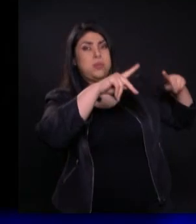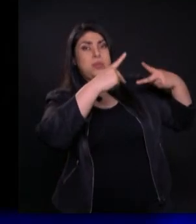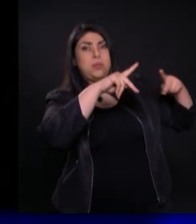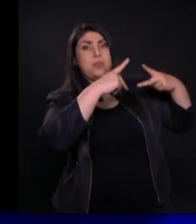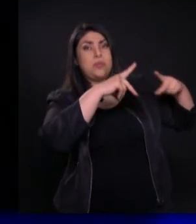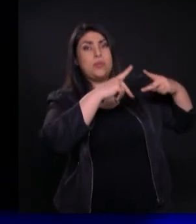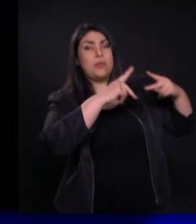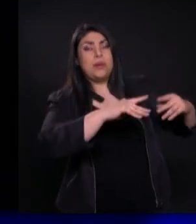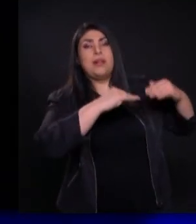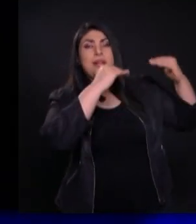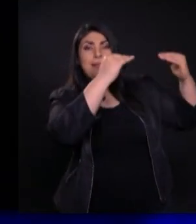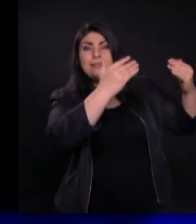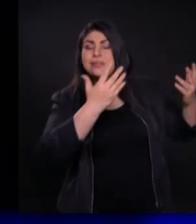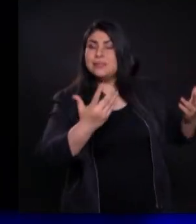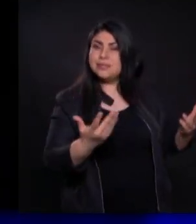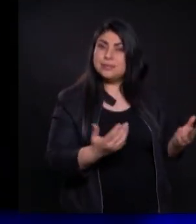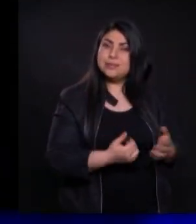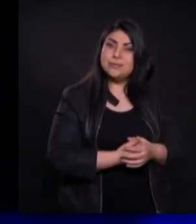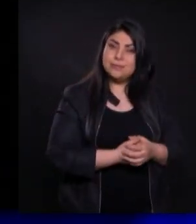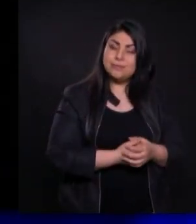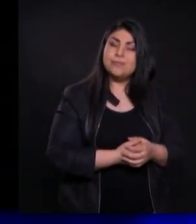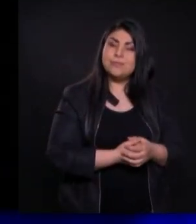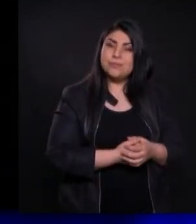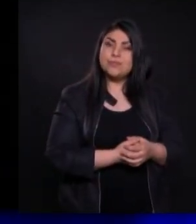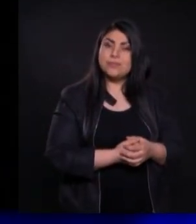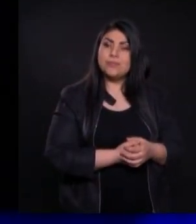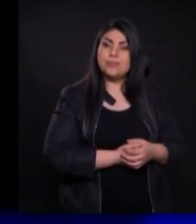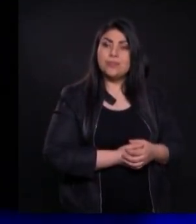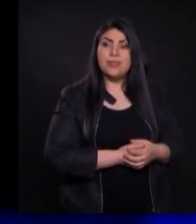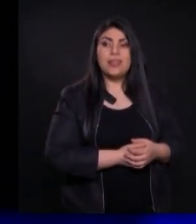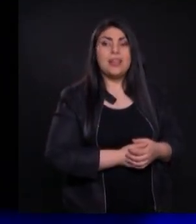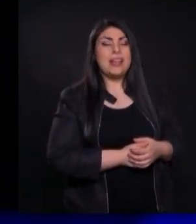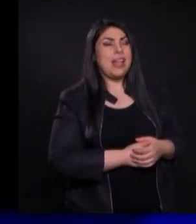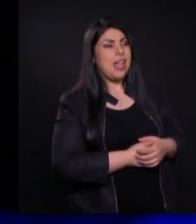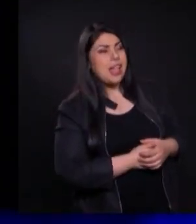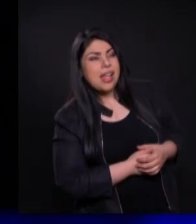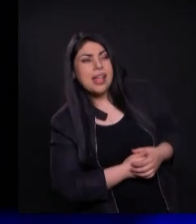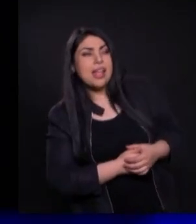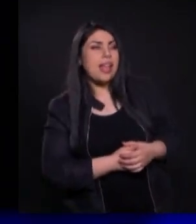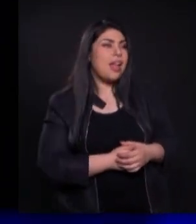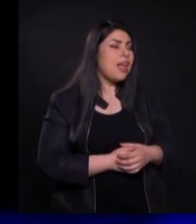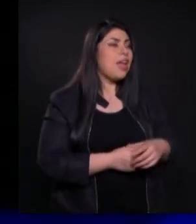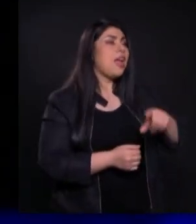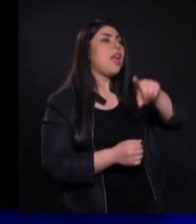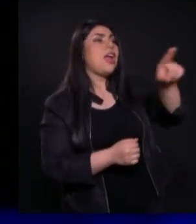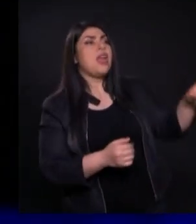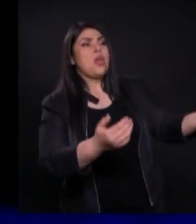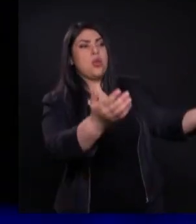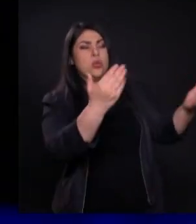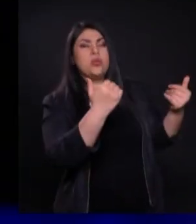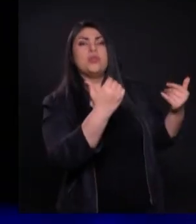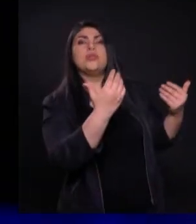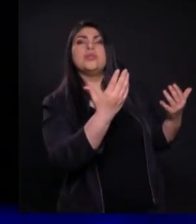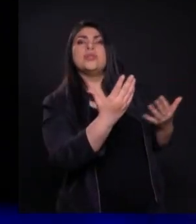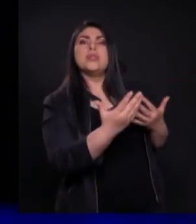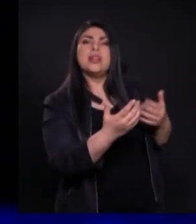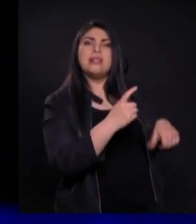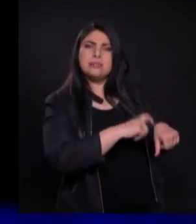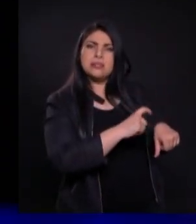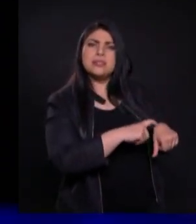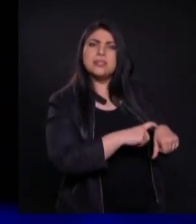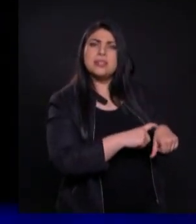el grupo objetivo Al que perseguimos Nos brinde su tiempo Para poder comprarnos Un producto